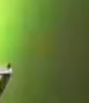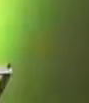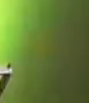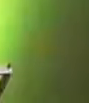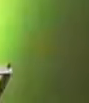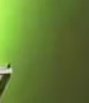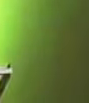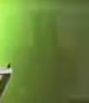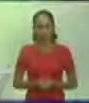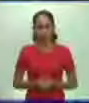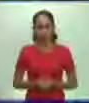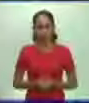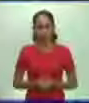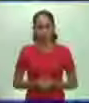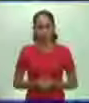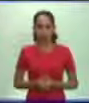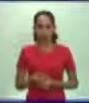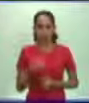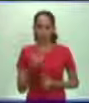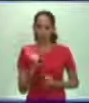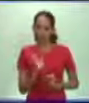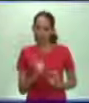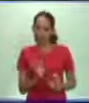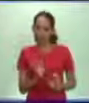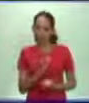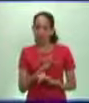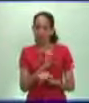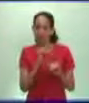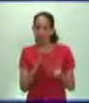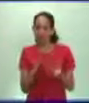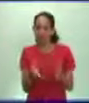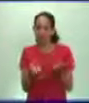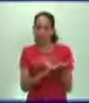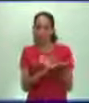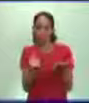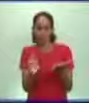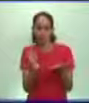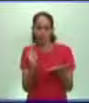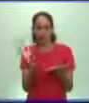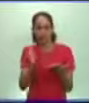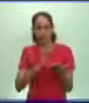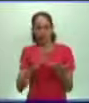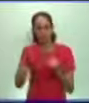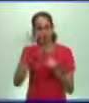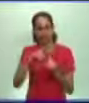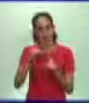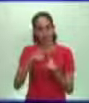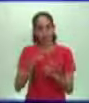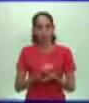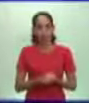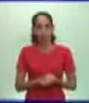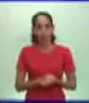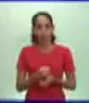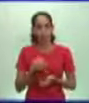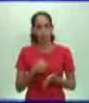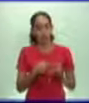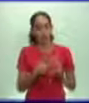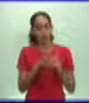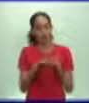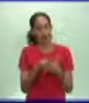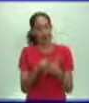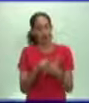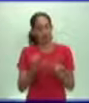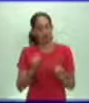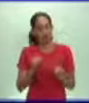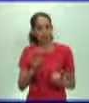Como siempre, les muestro entonces las páginas del libro en las que va a estar ubicado este contenido. Les sugiero, muchachos, que vayan buscando